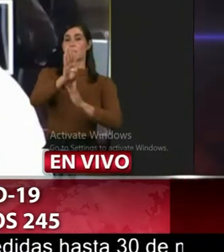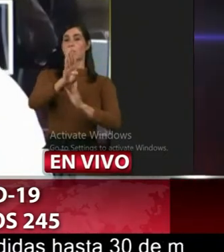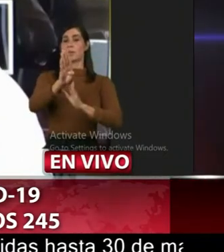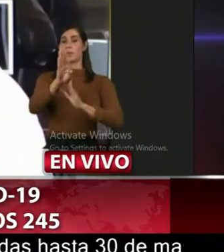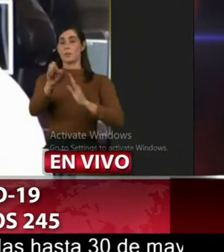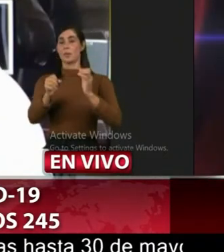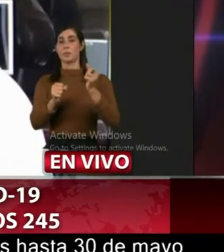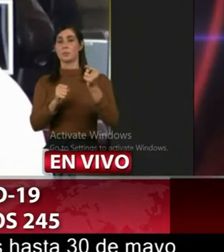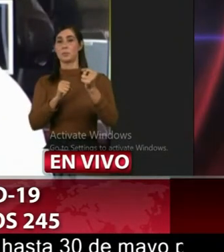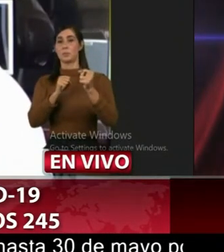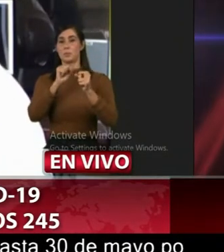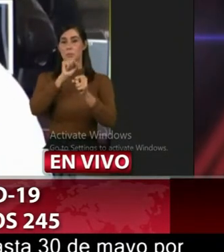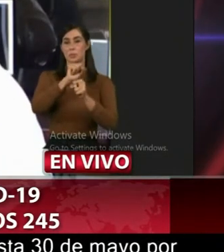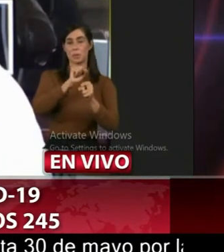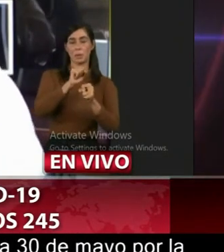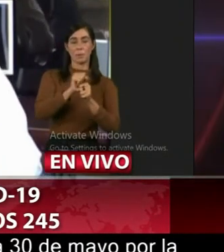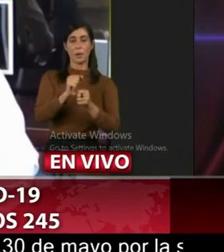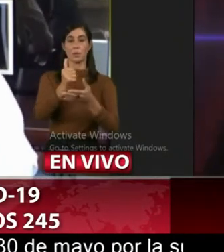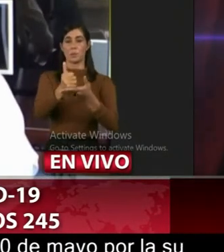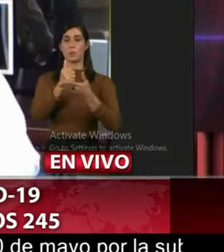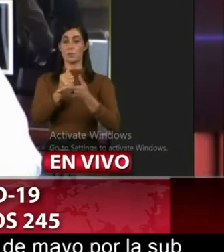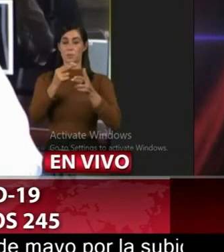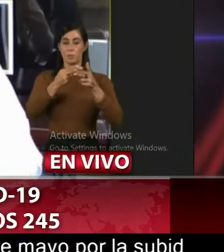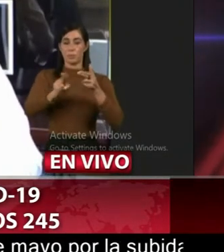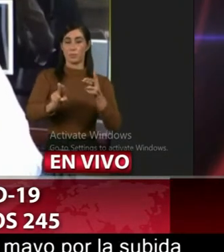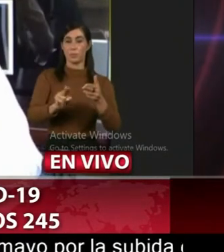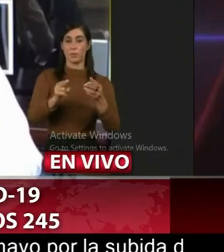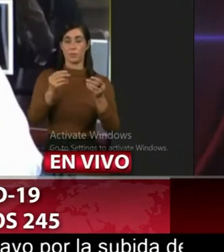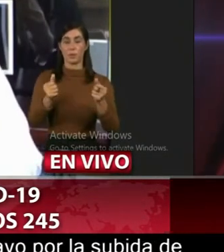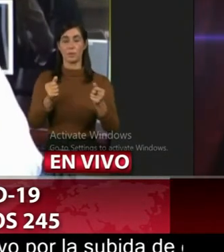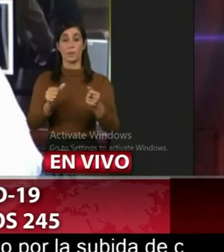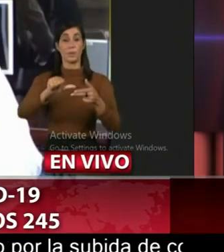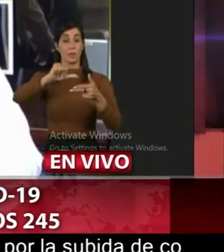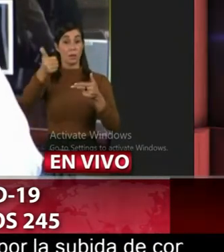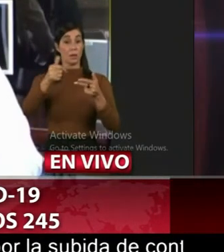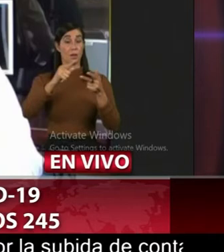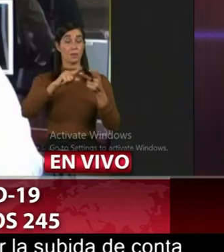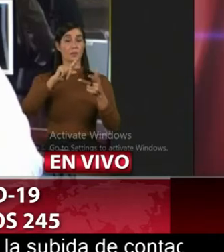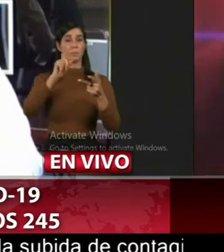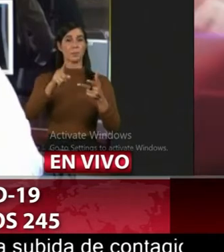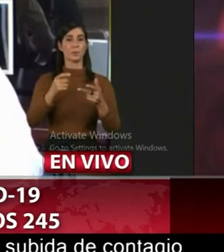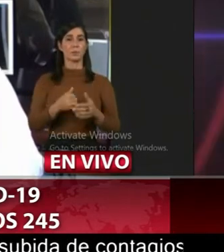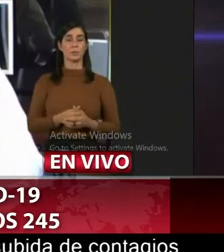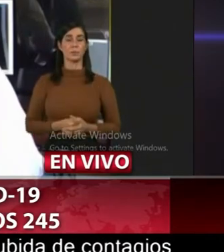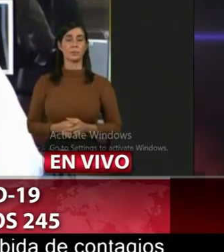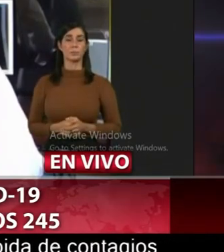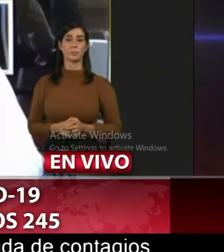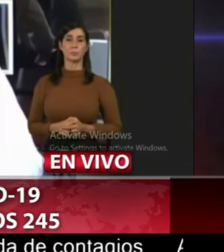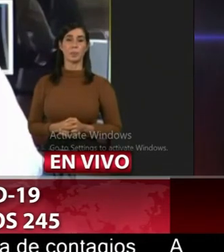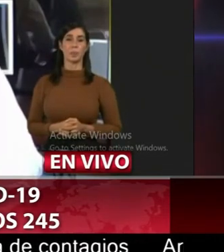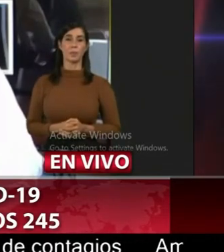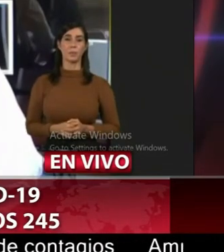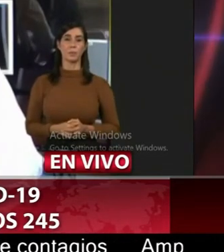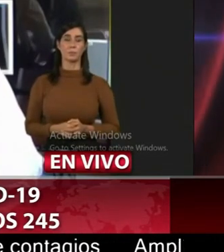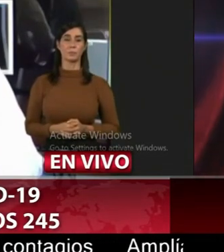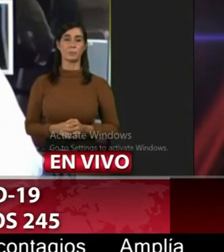llevarnos a un feliz puerto y la otra si me lo permite es no se contempla